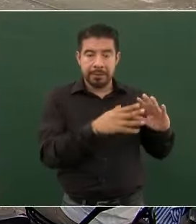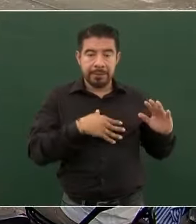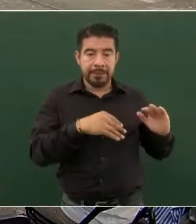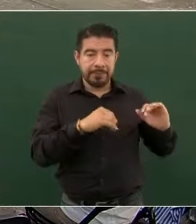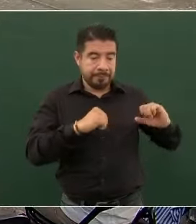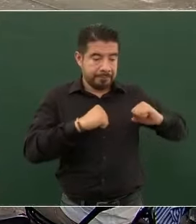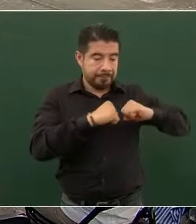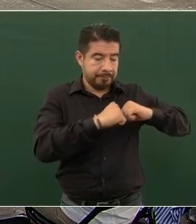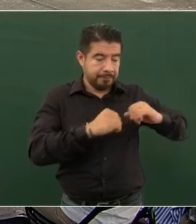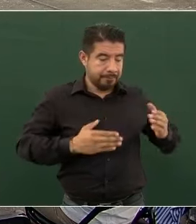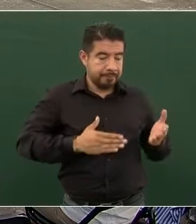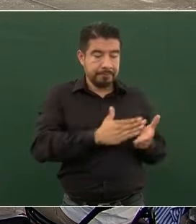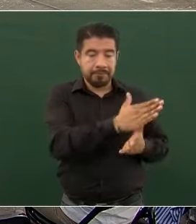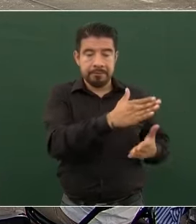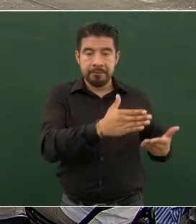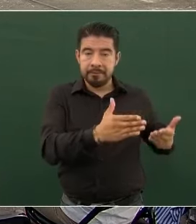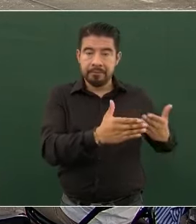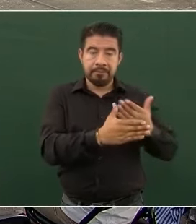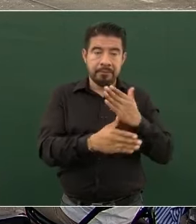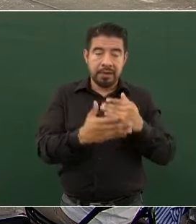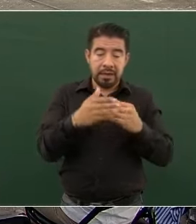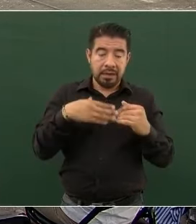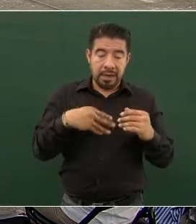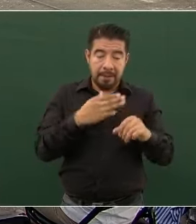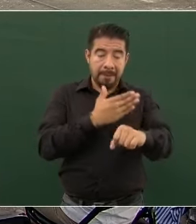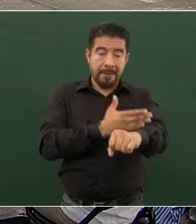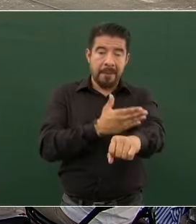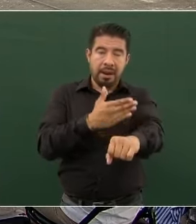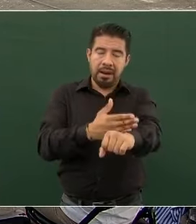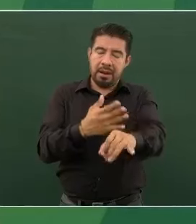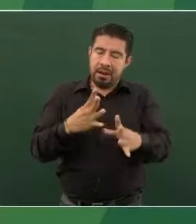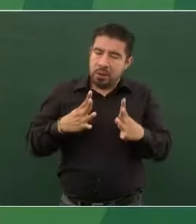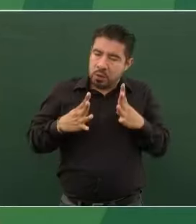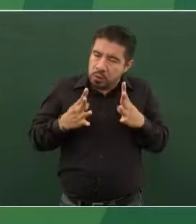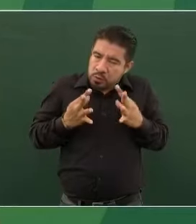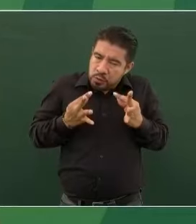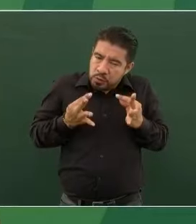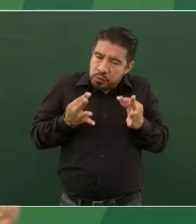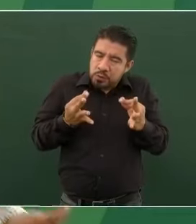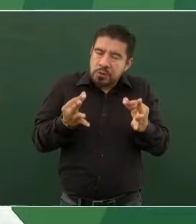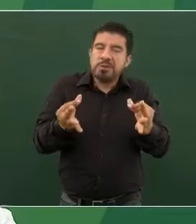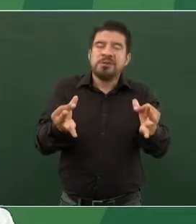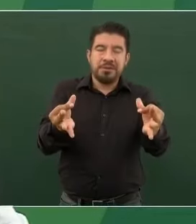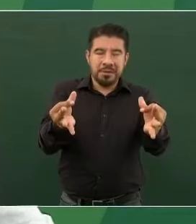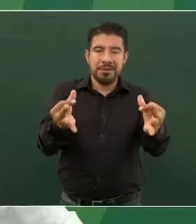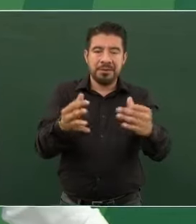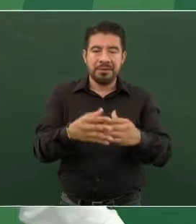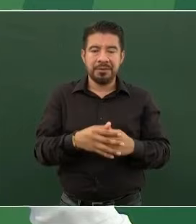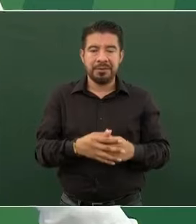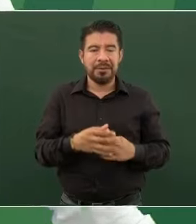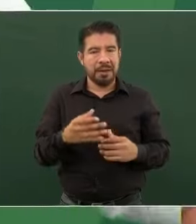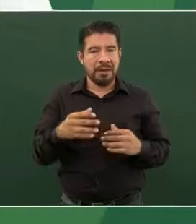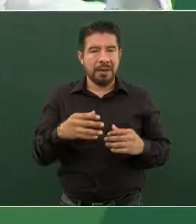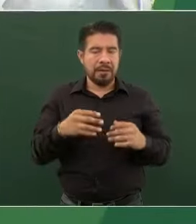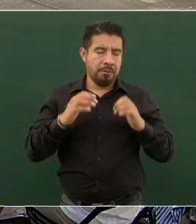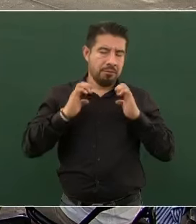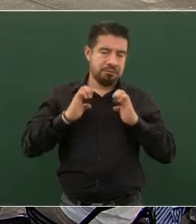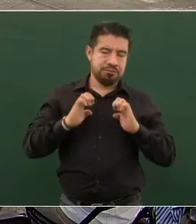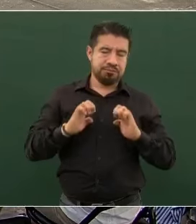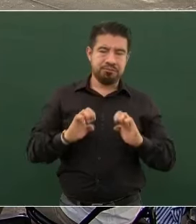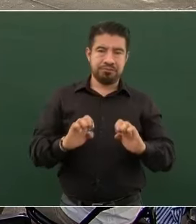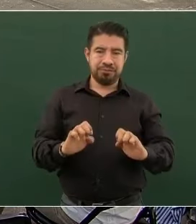que es una madera finísima, y esos